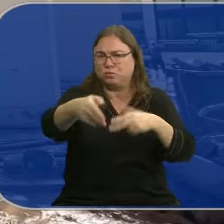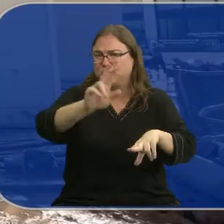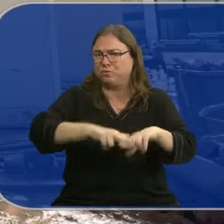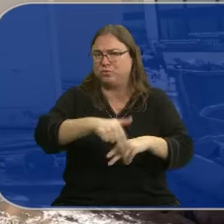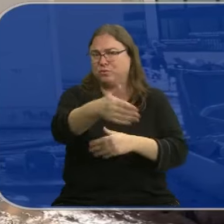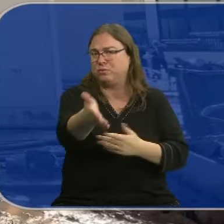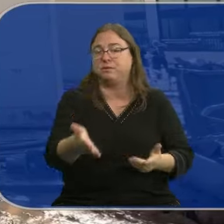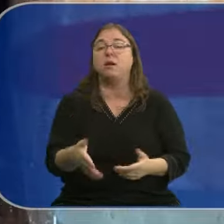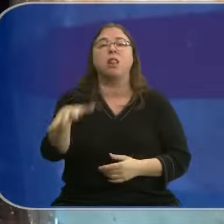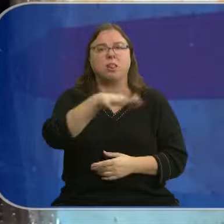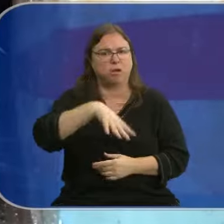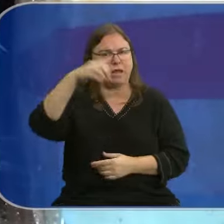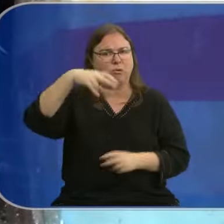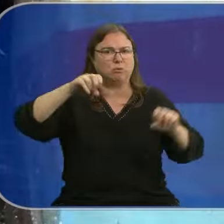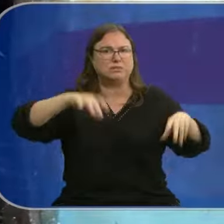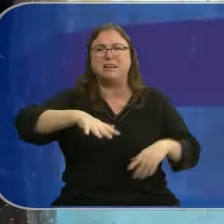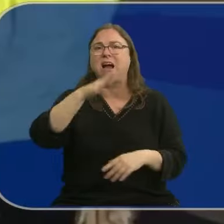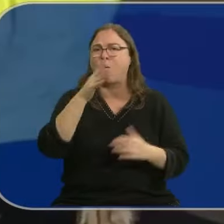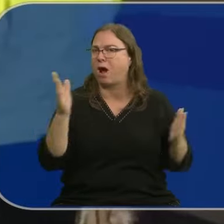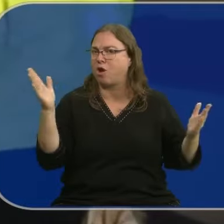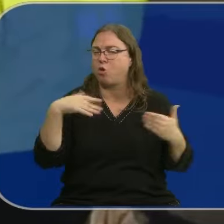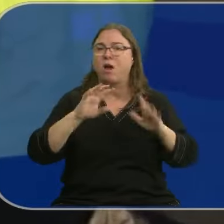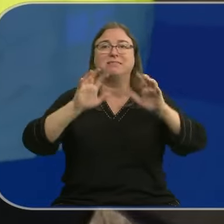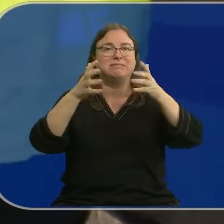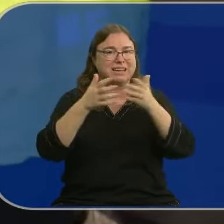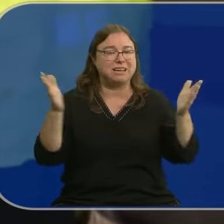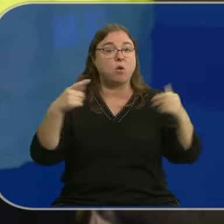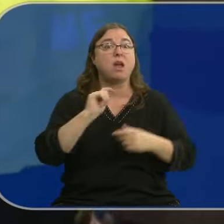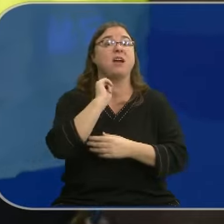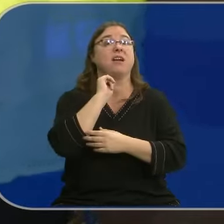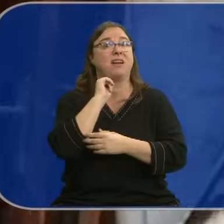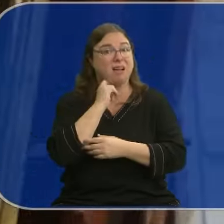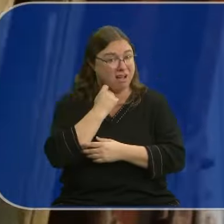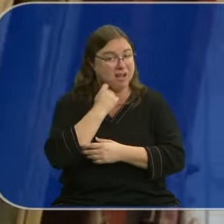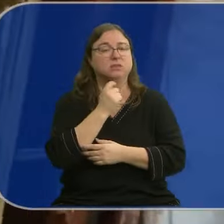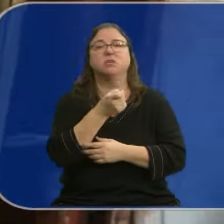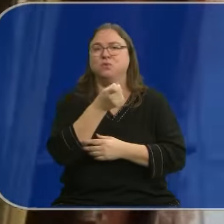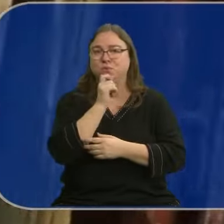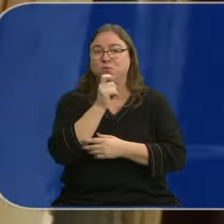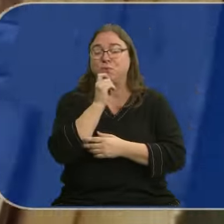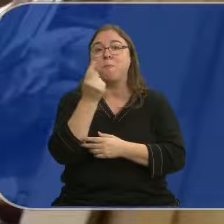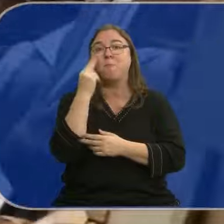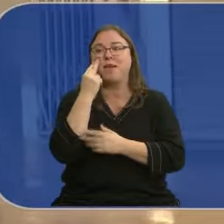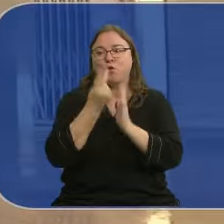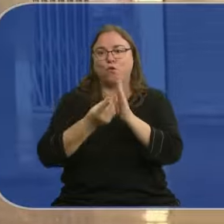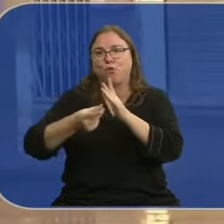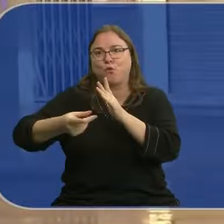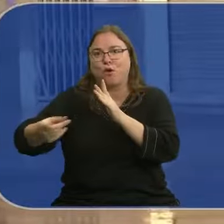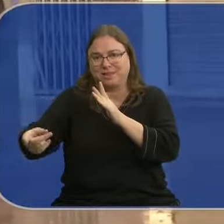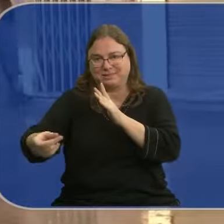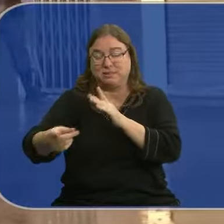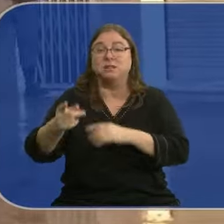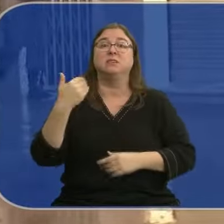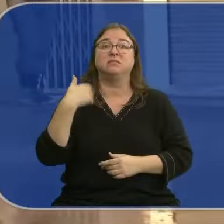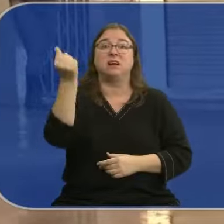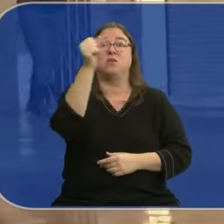Aún hay zonas sin luz, sin agua potable o internet y el gas será complicado de redistribuir por miedo a fugas. Una